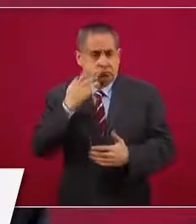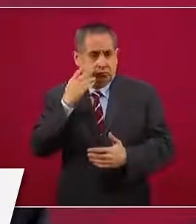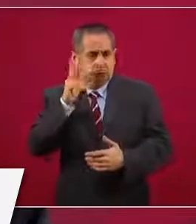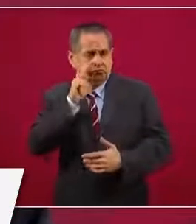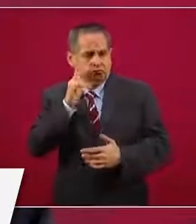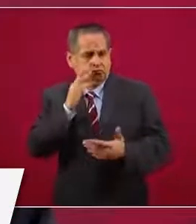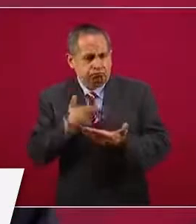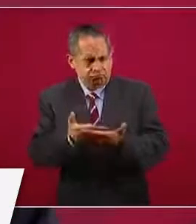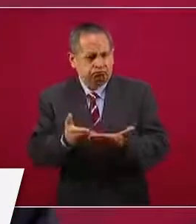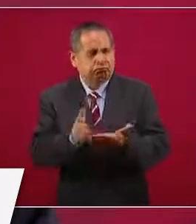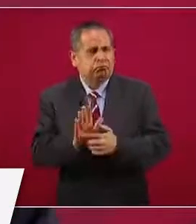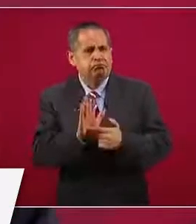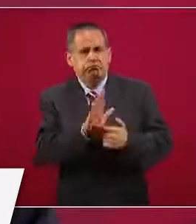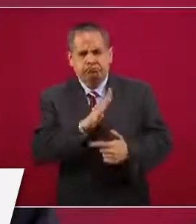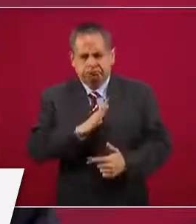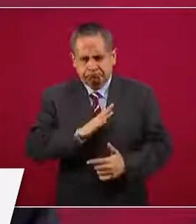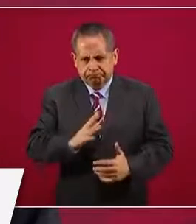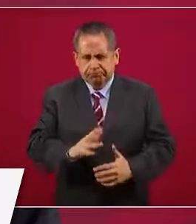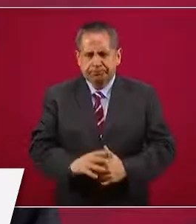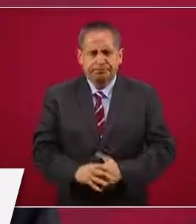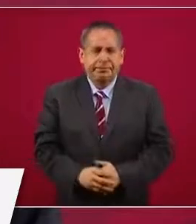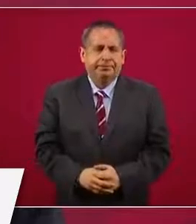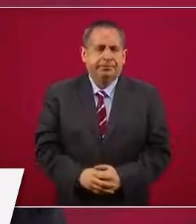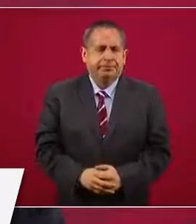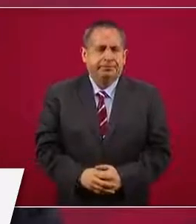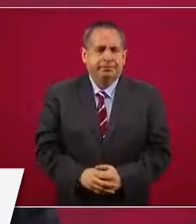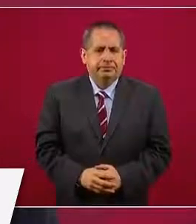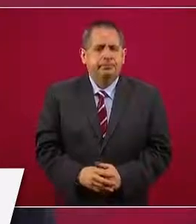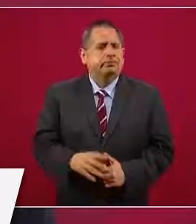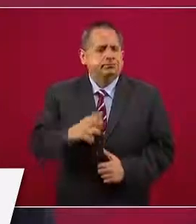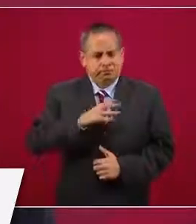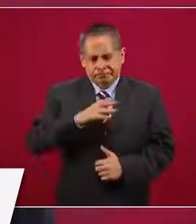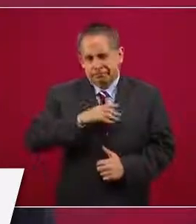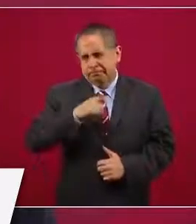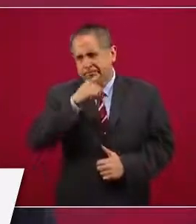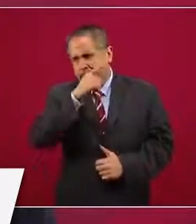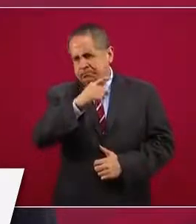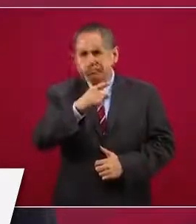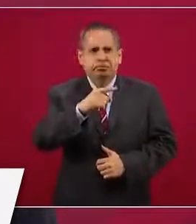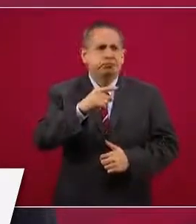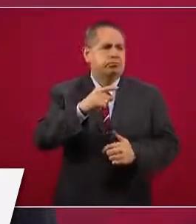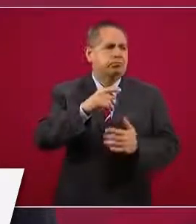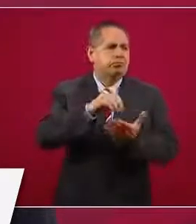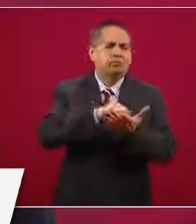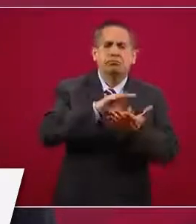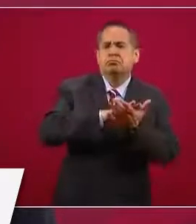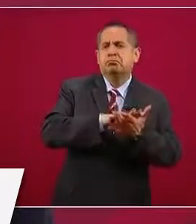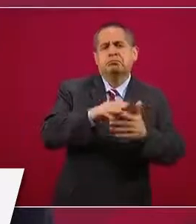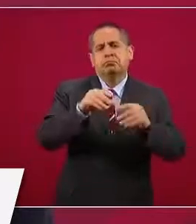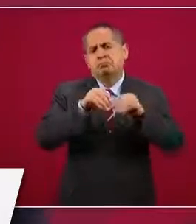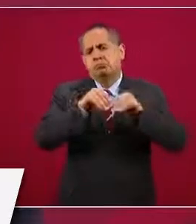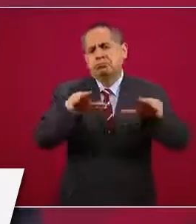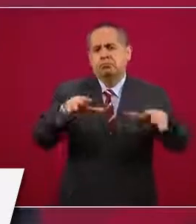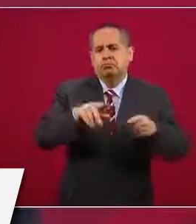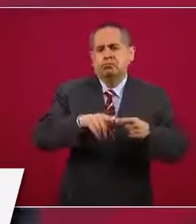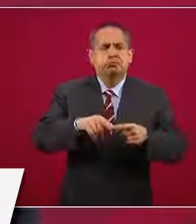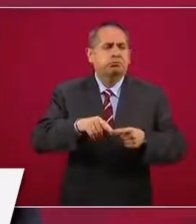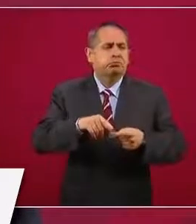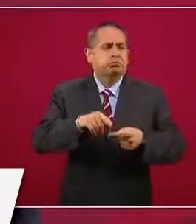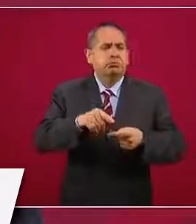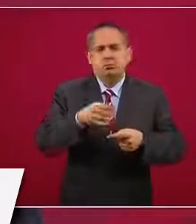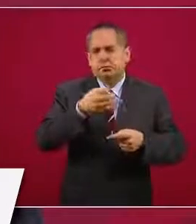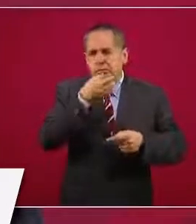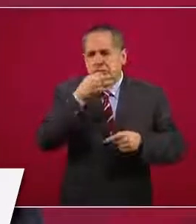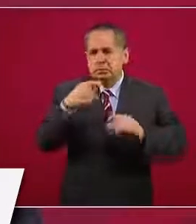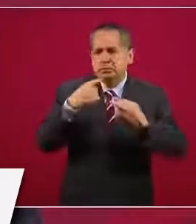en declaraciones, en mensajes